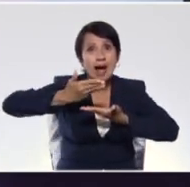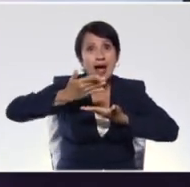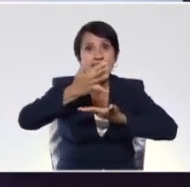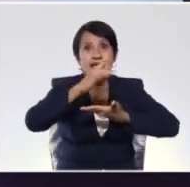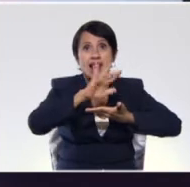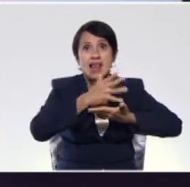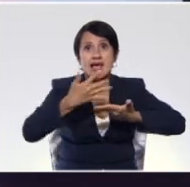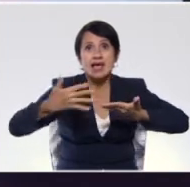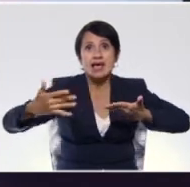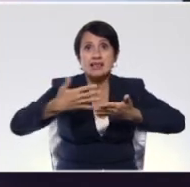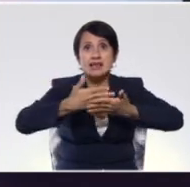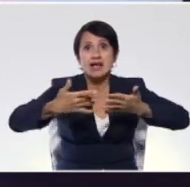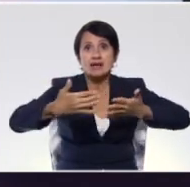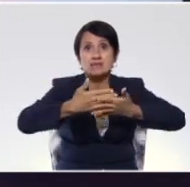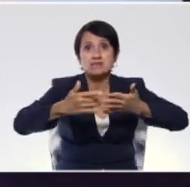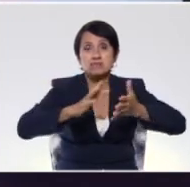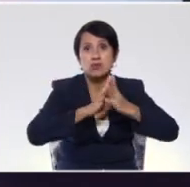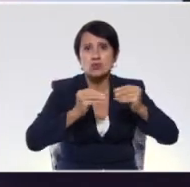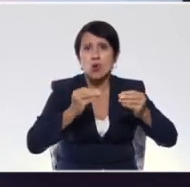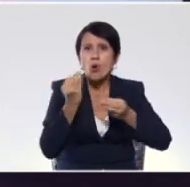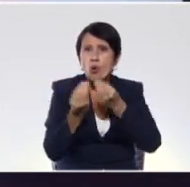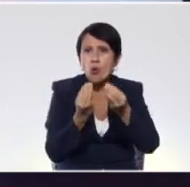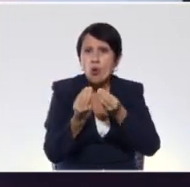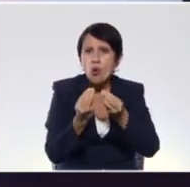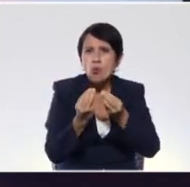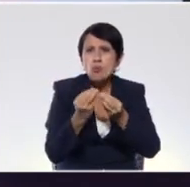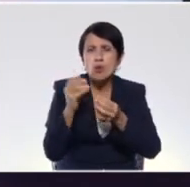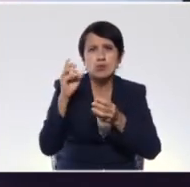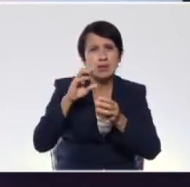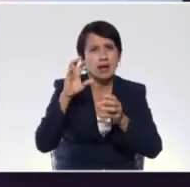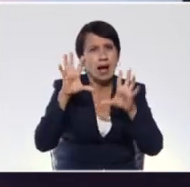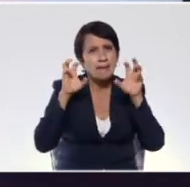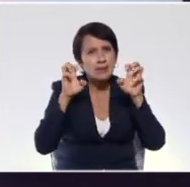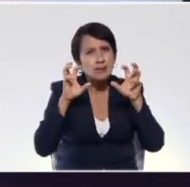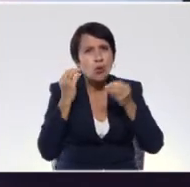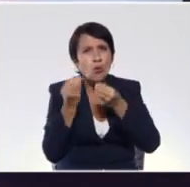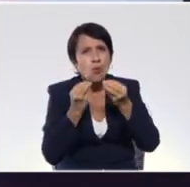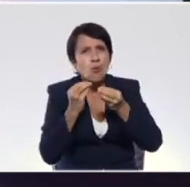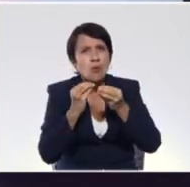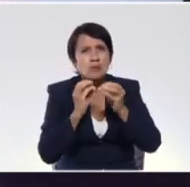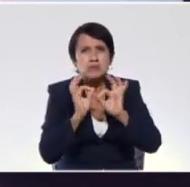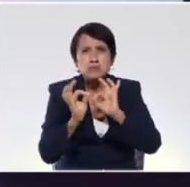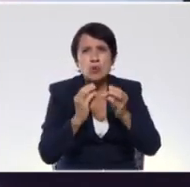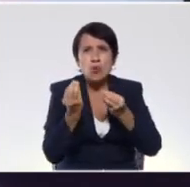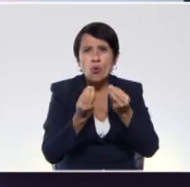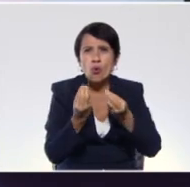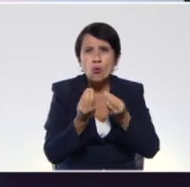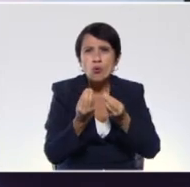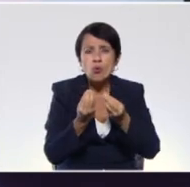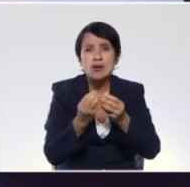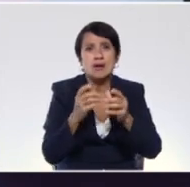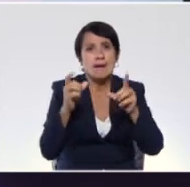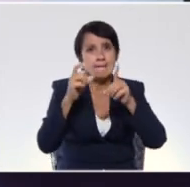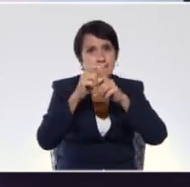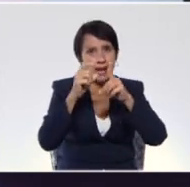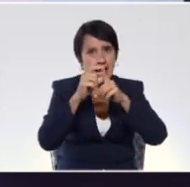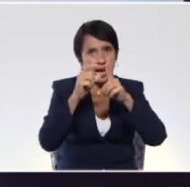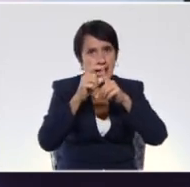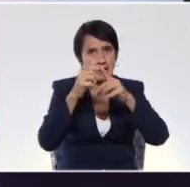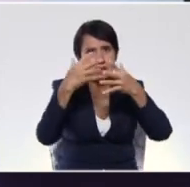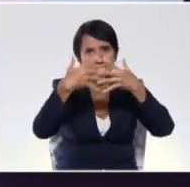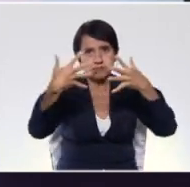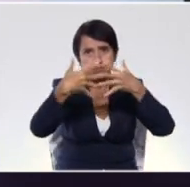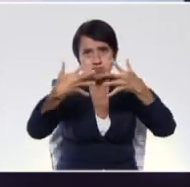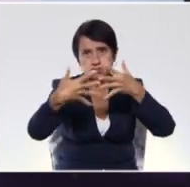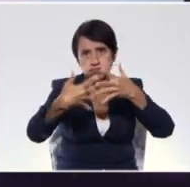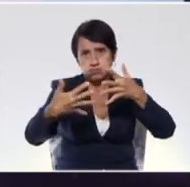¿Y cómo hacerlo? ¿Cómo iniciarlos en ese proceso de hacer una sopa de letra? ¿Comenzamos por palabras alejadas de